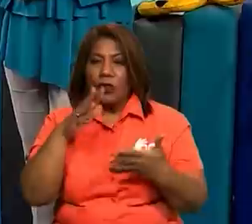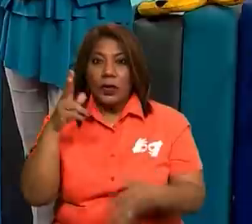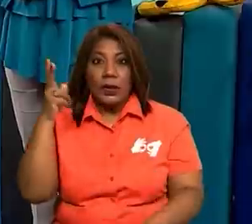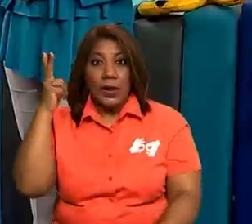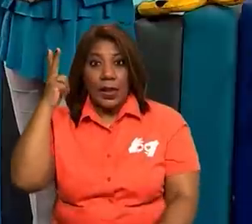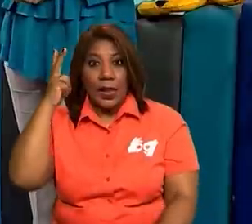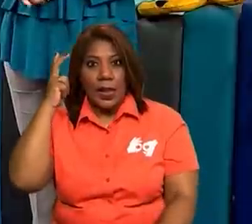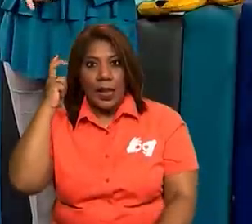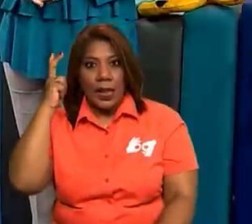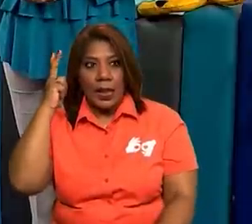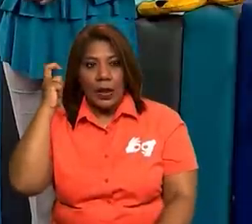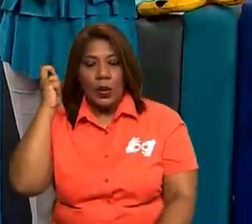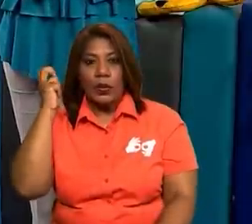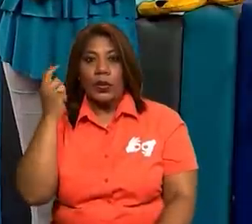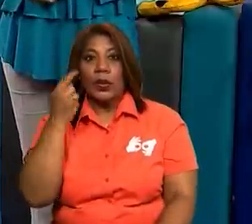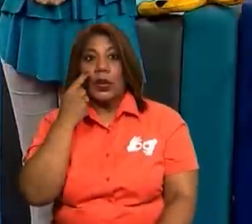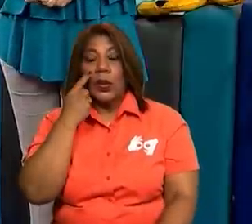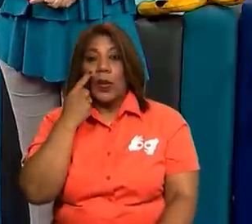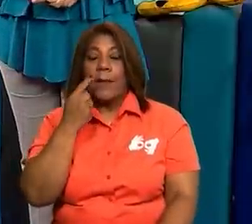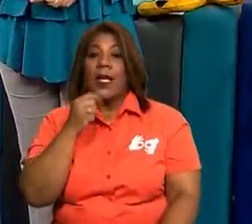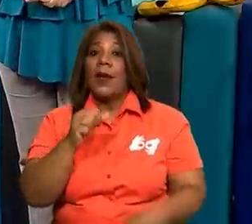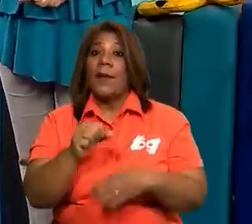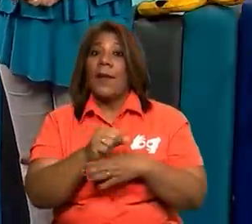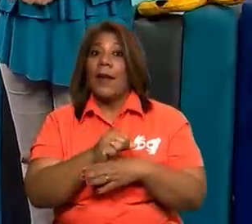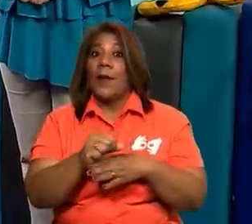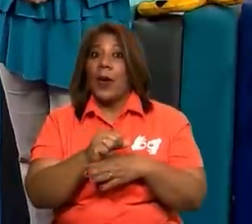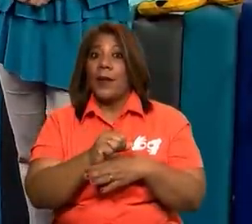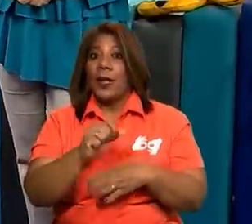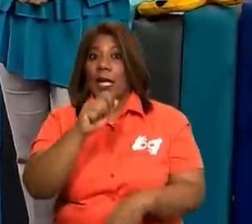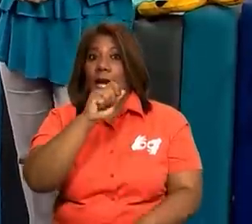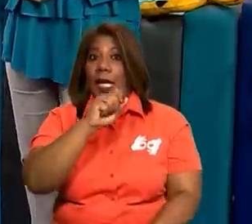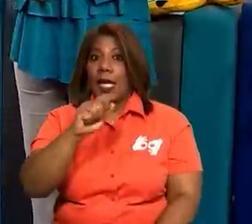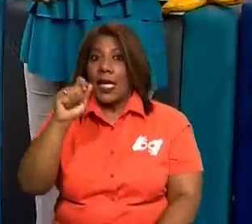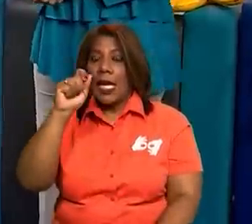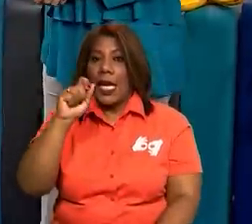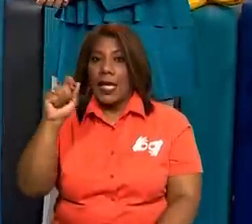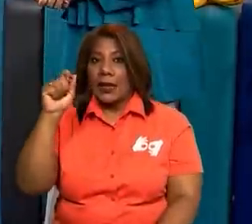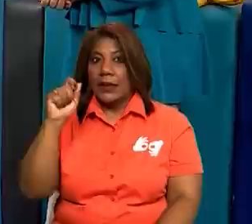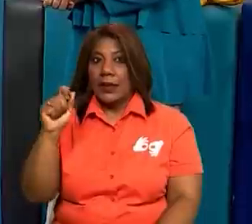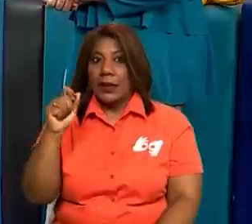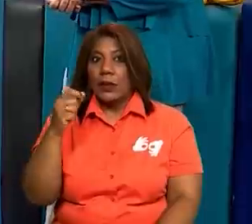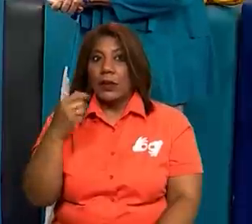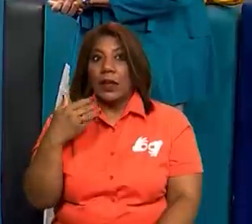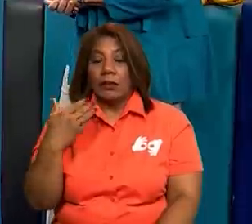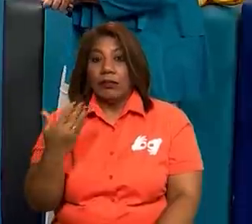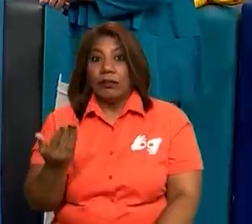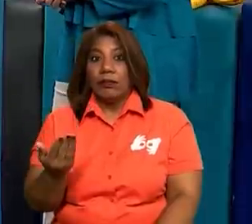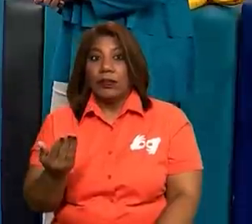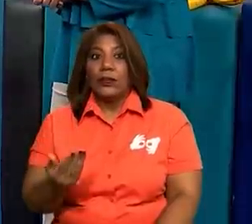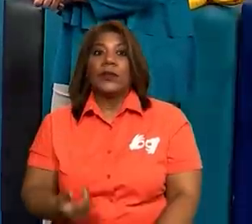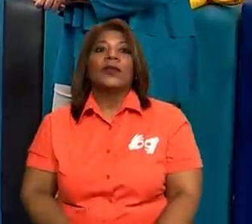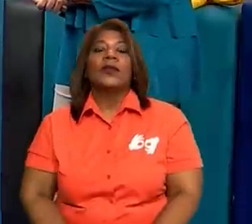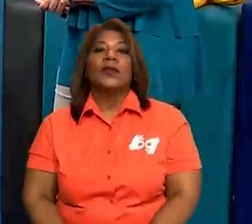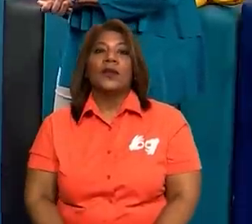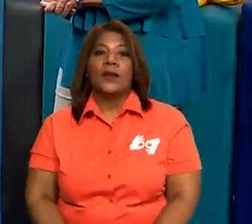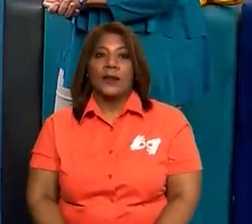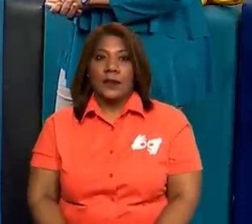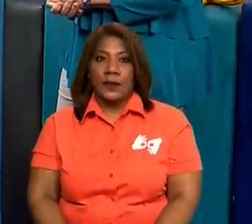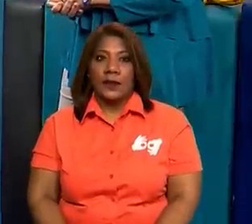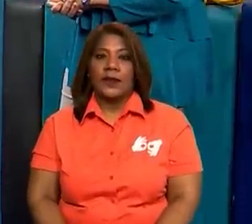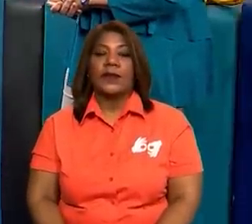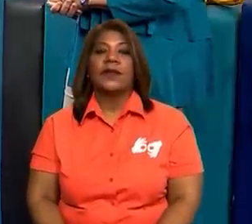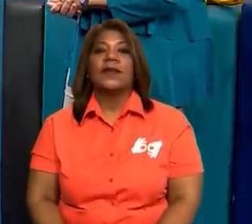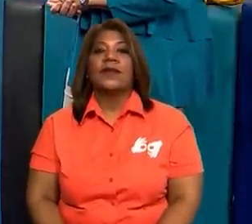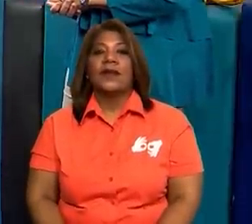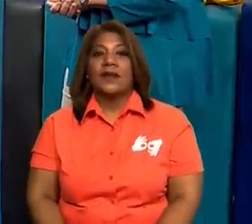aquí vamos a ver lo que es la práctica de la escritura del fonema. ¿Cómo inicia? Maestra Zoylan me va dando la indicación para yo ir haciéndolo, ¿verdad?